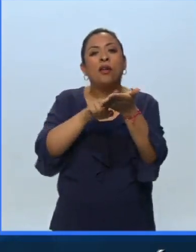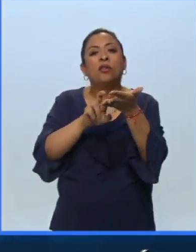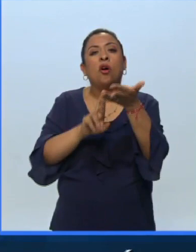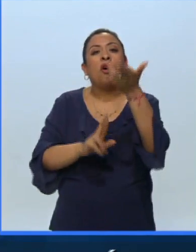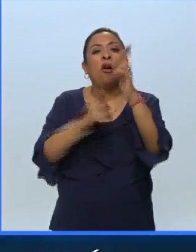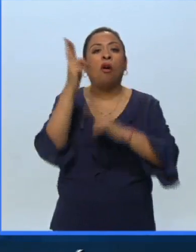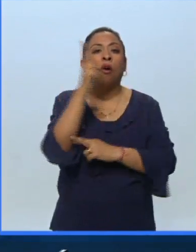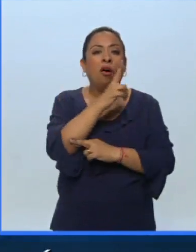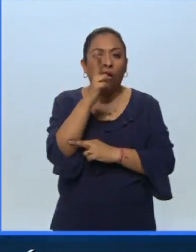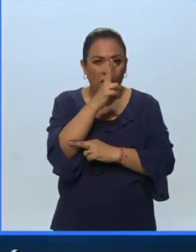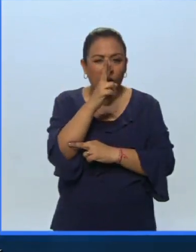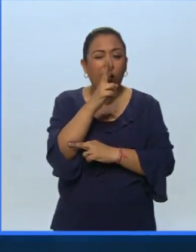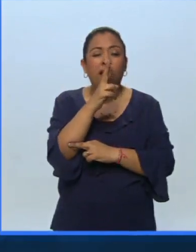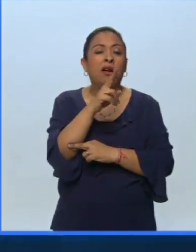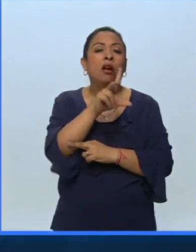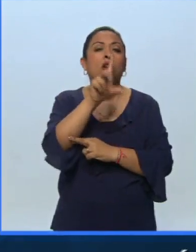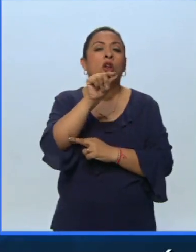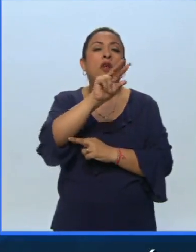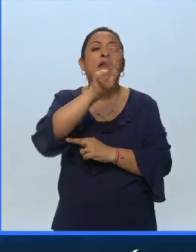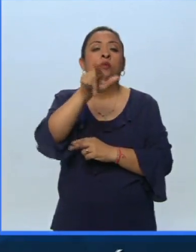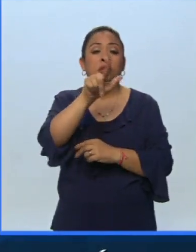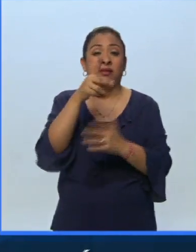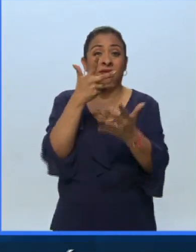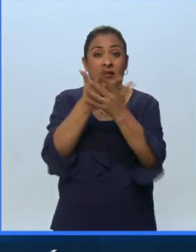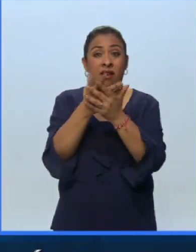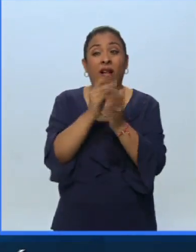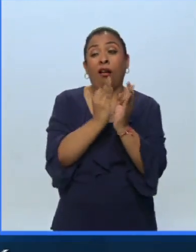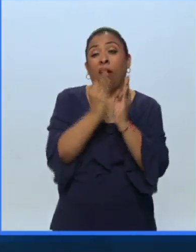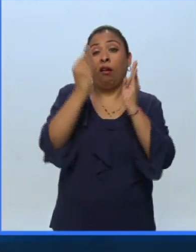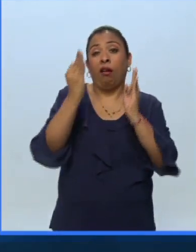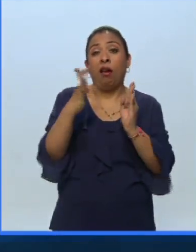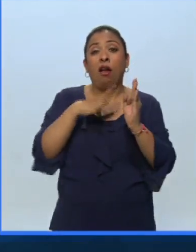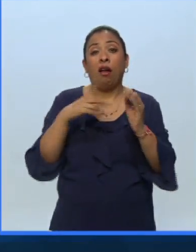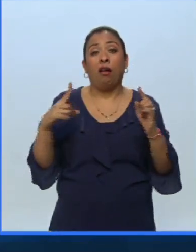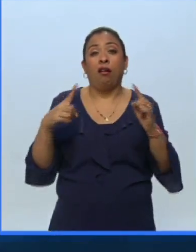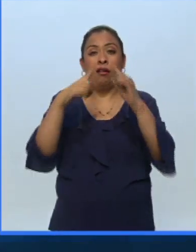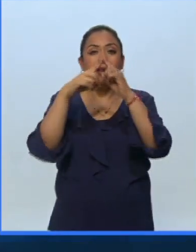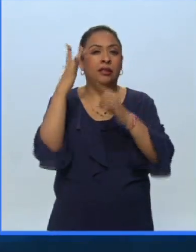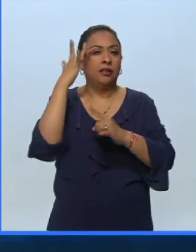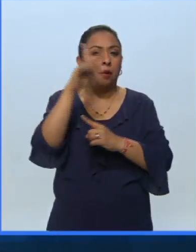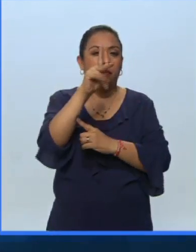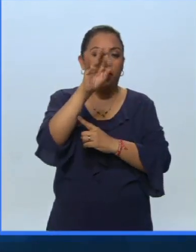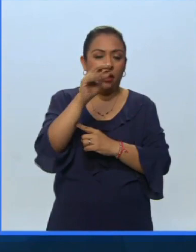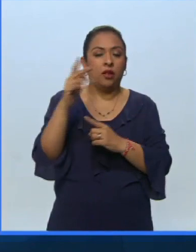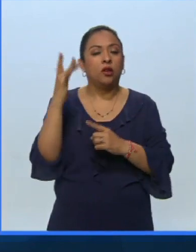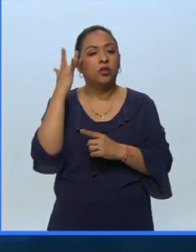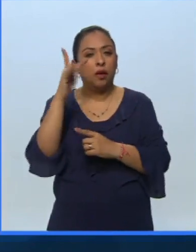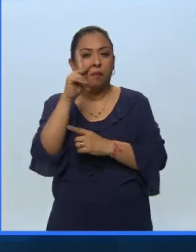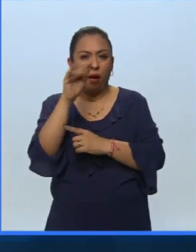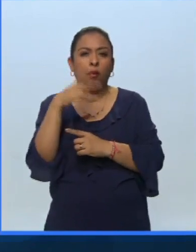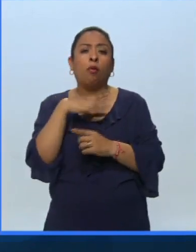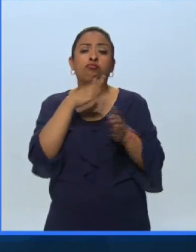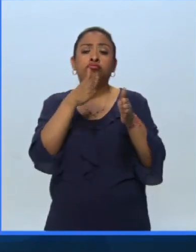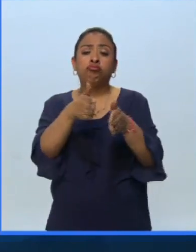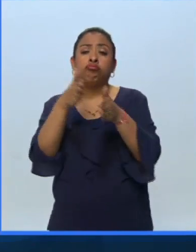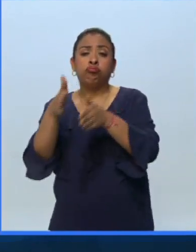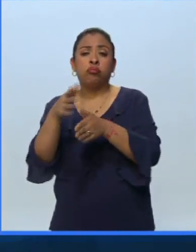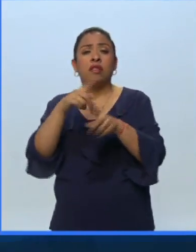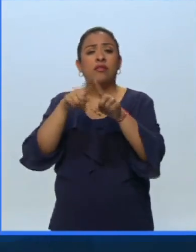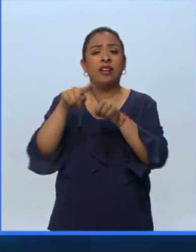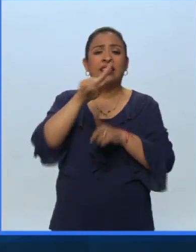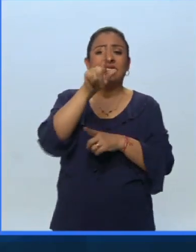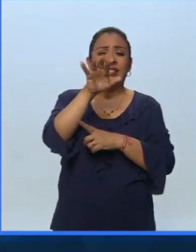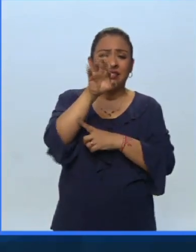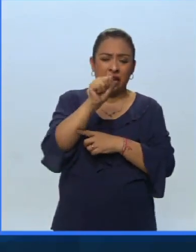revolución rusa no muy lejos de esa prisión está la catedral de San Pedro y San Pablo donde descansan los restos de todos los ares